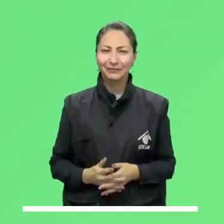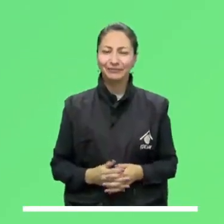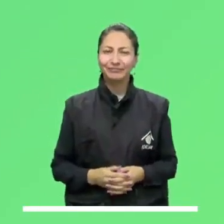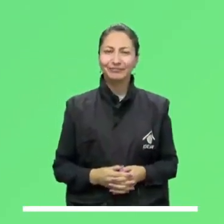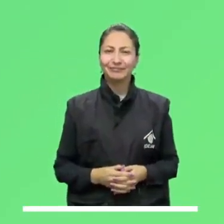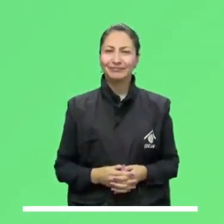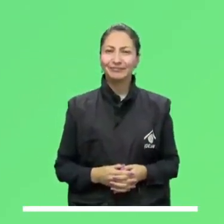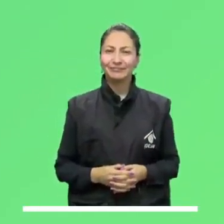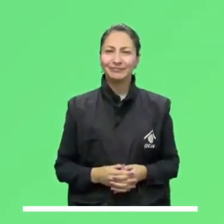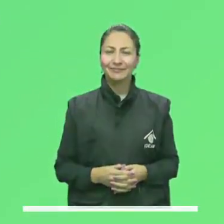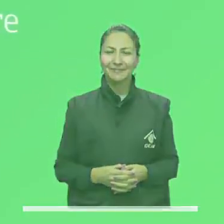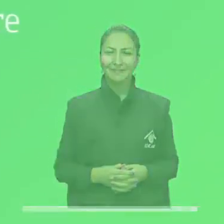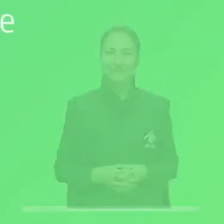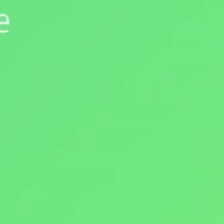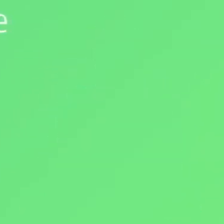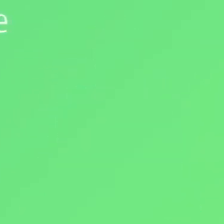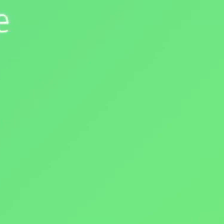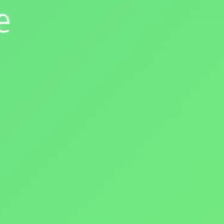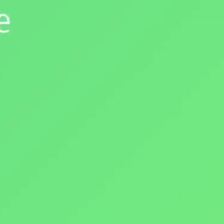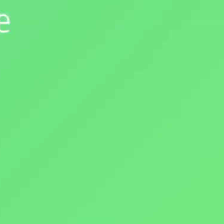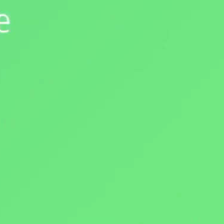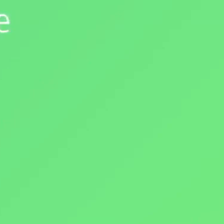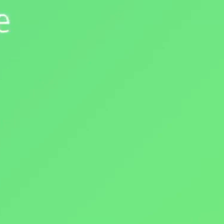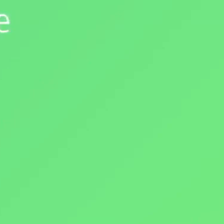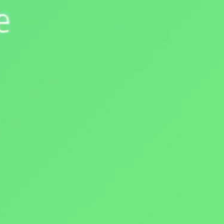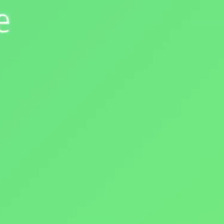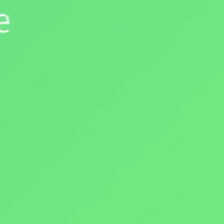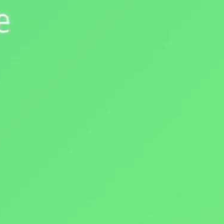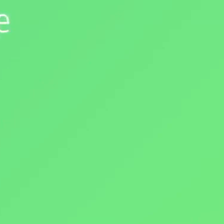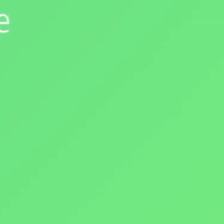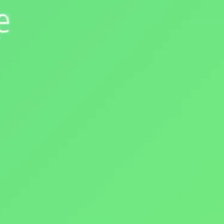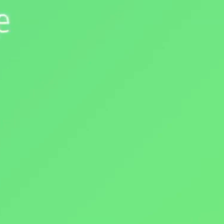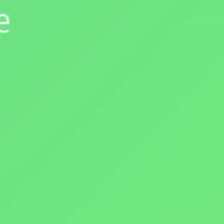Descárguela gratis, planee su día y tome las mejores decisiones.